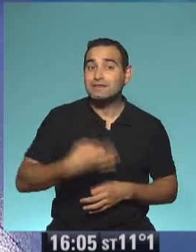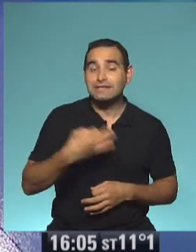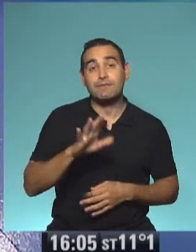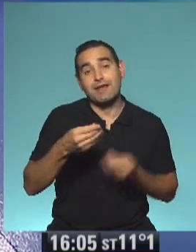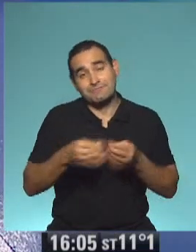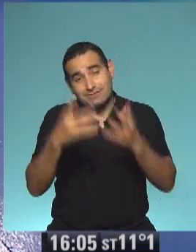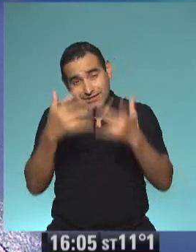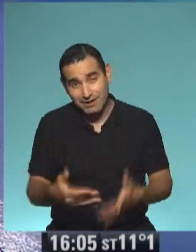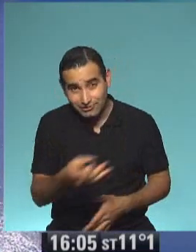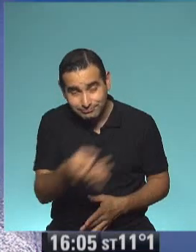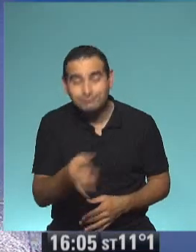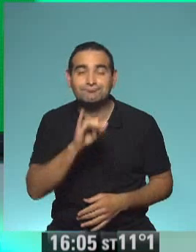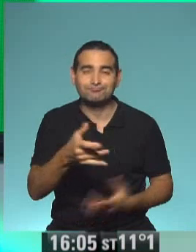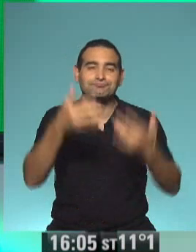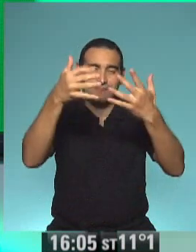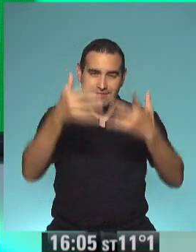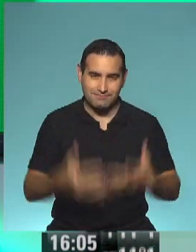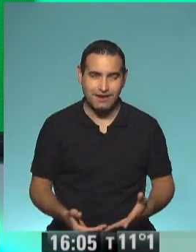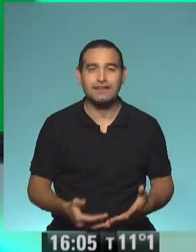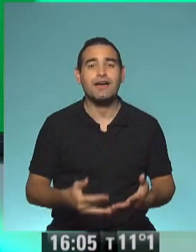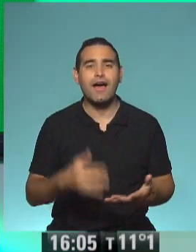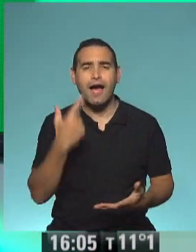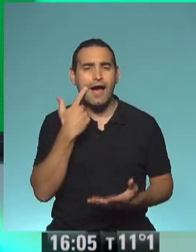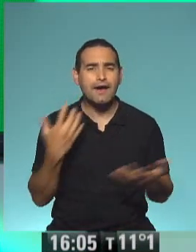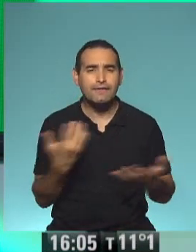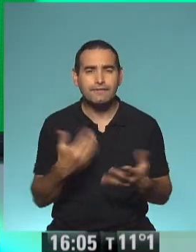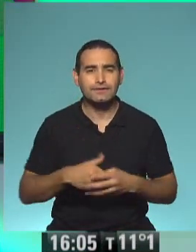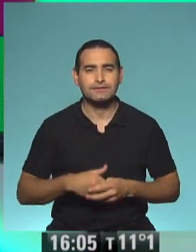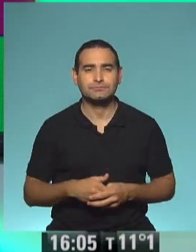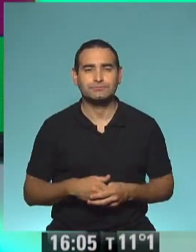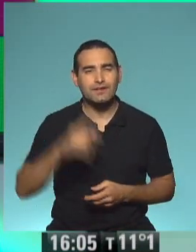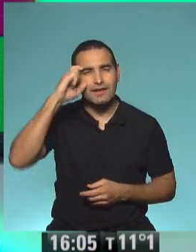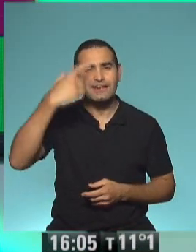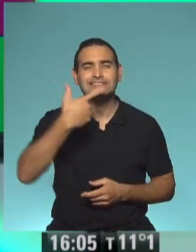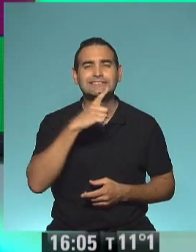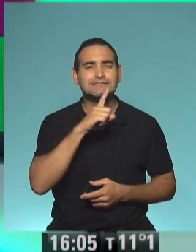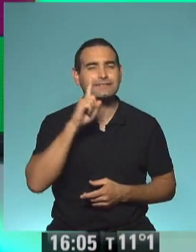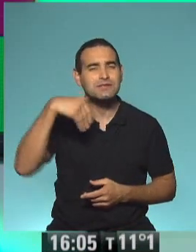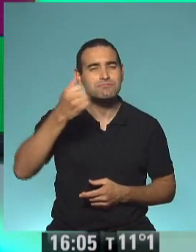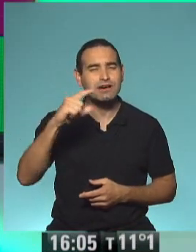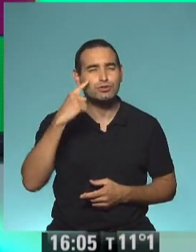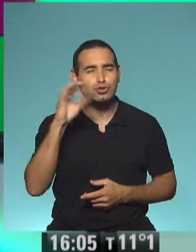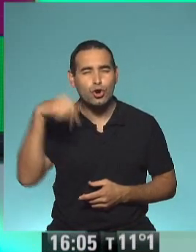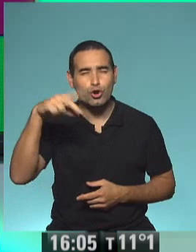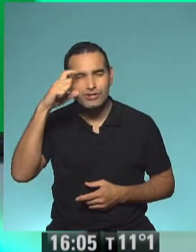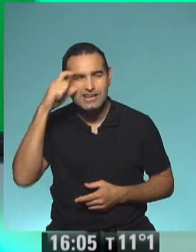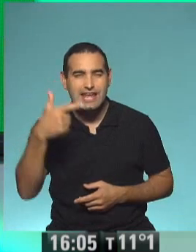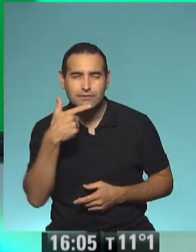matemática, ¿no, señor? Matemática, vamos a ver, estimaciones. ¿De qué estimado? Un resultado